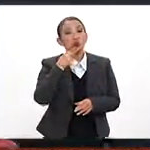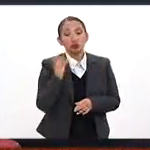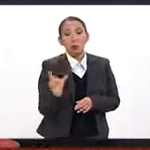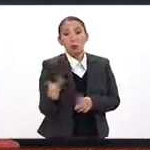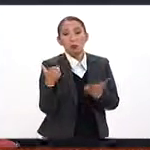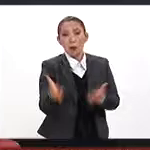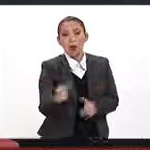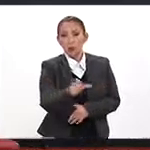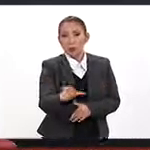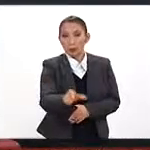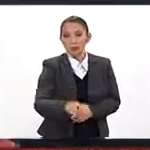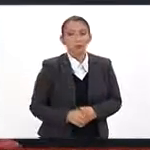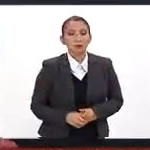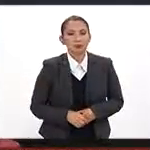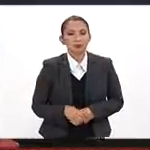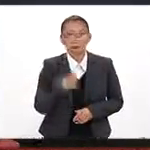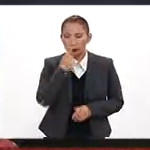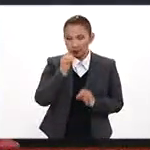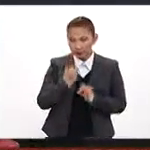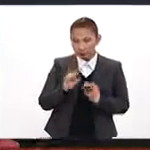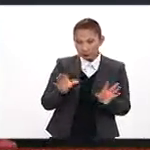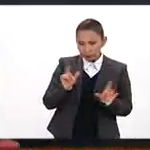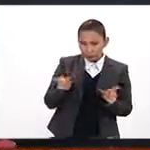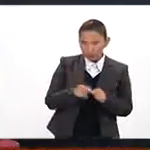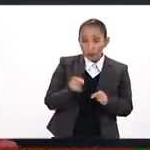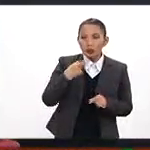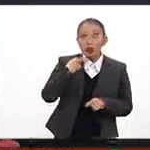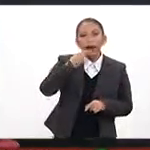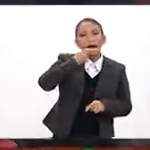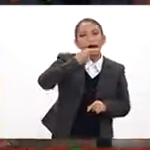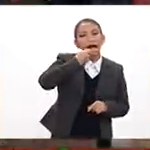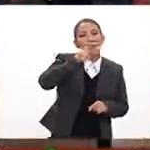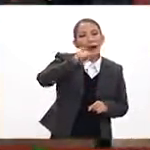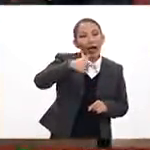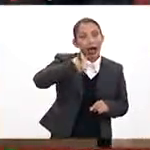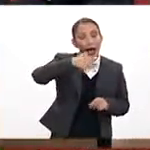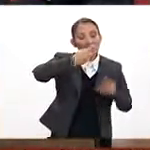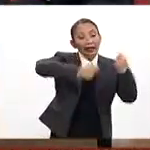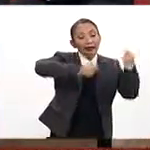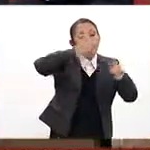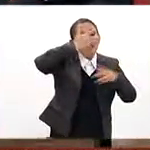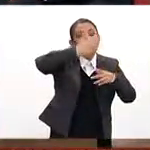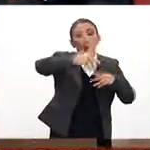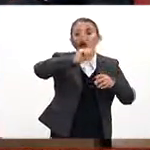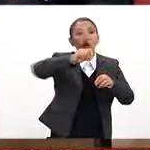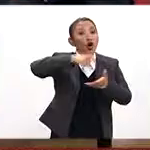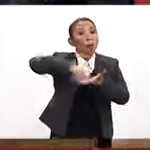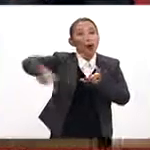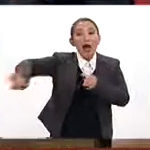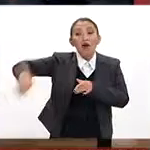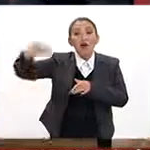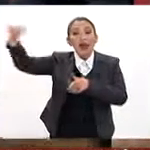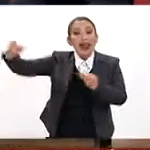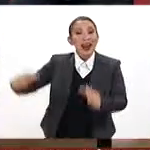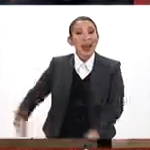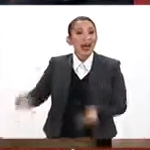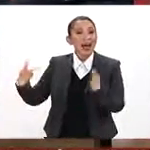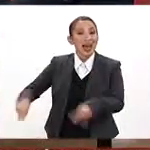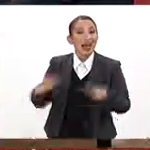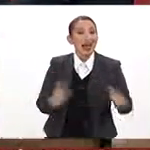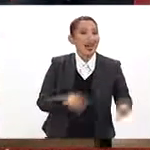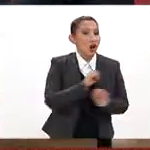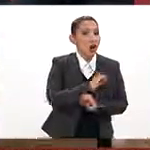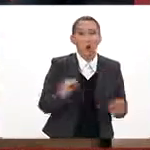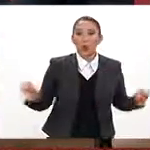estos medios de pago electrónicos. Y nada más para aclarar, obviamente, hablar de establecimientos formales, quiere decir, no comparen los informales, es decir, en los puestos